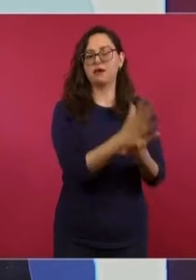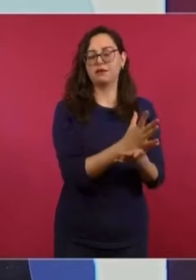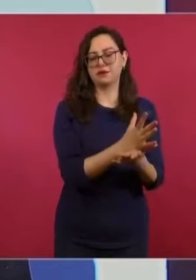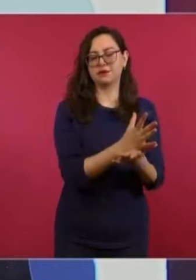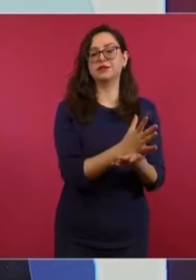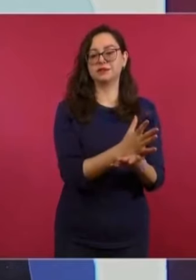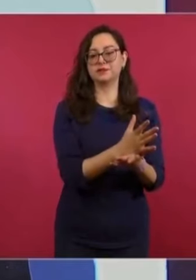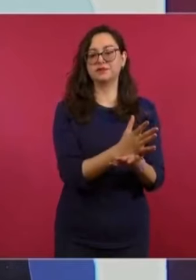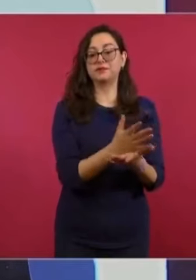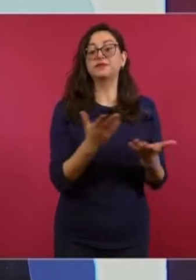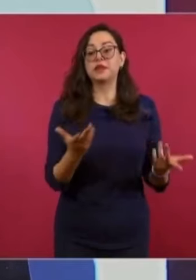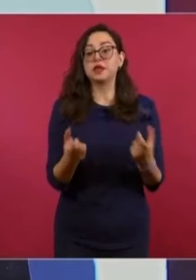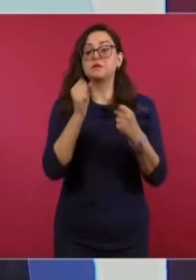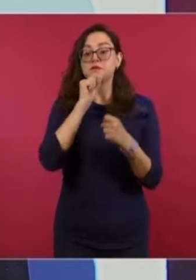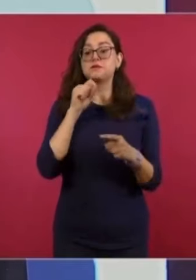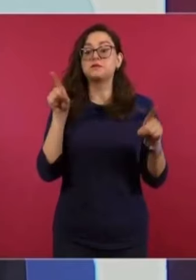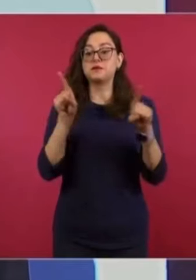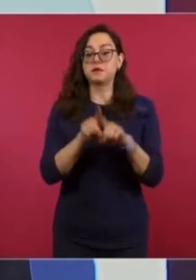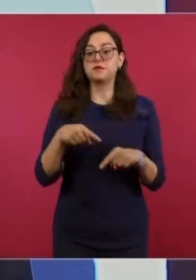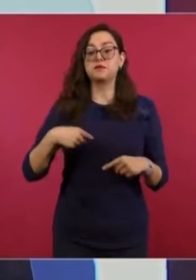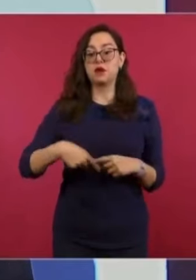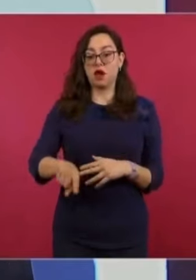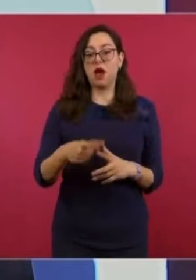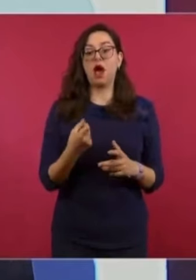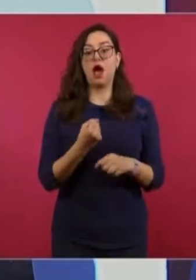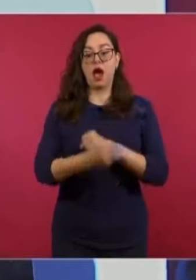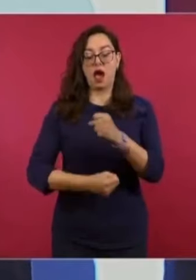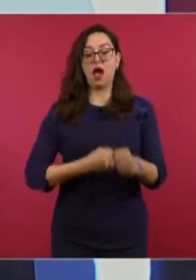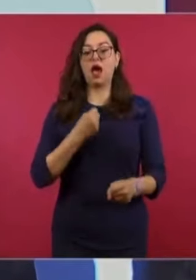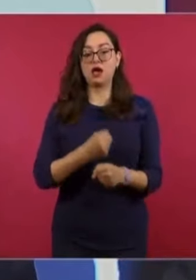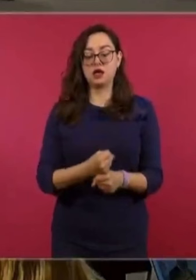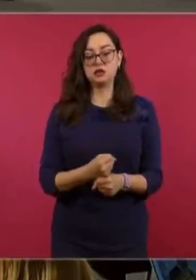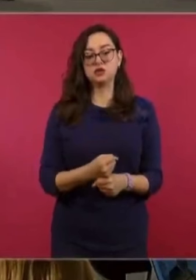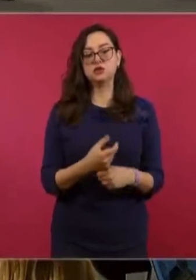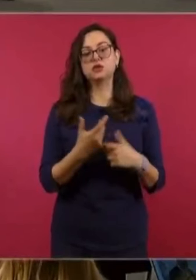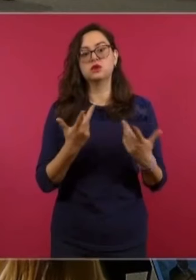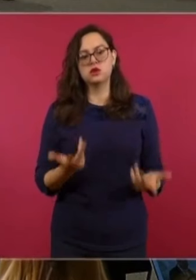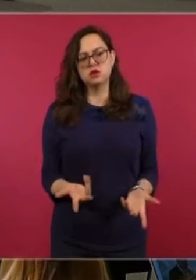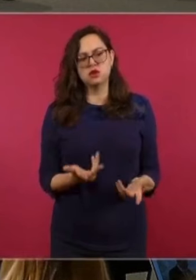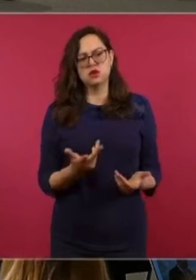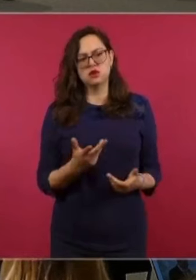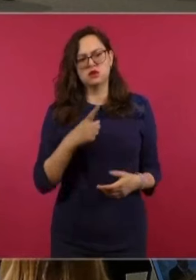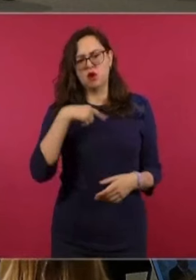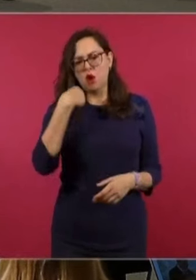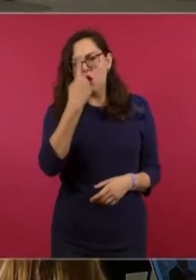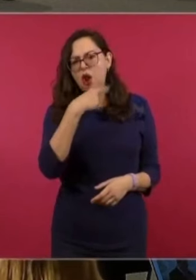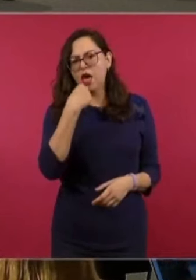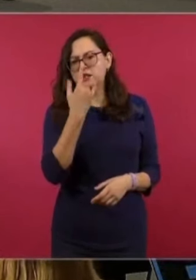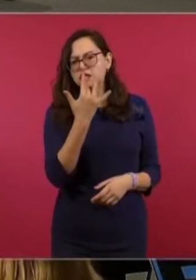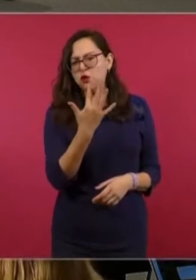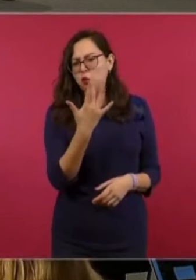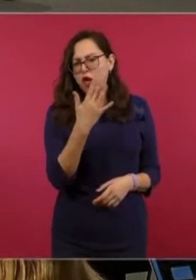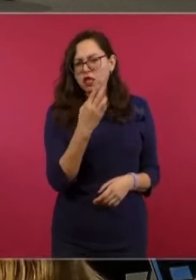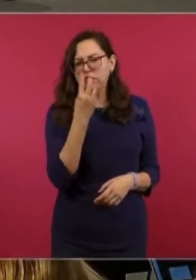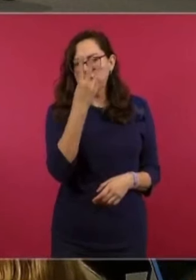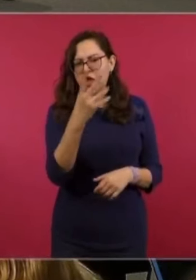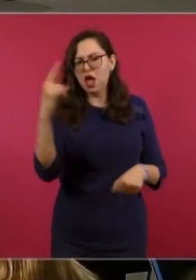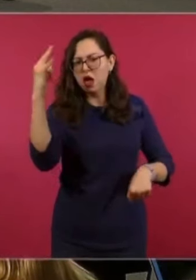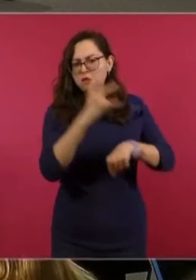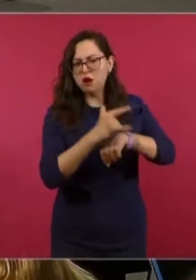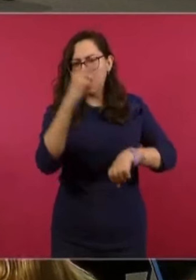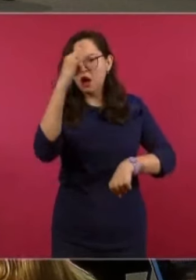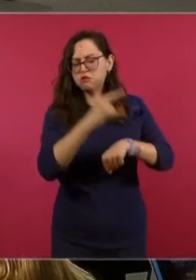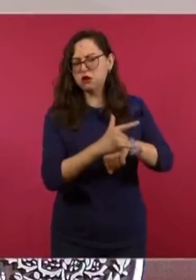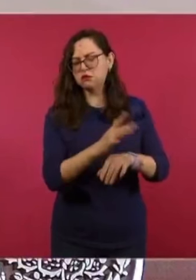en vigor la segunda reducción de 51 a 43 operaciones por hora, la cual no afectó a los